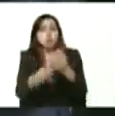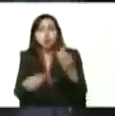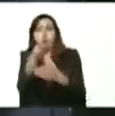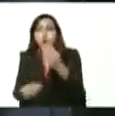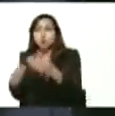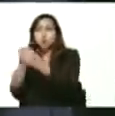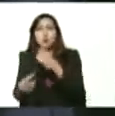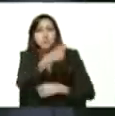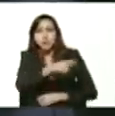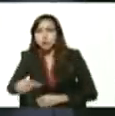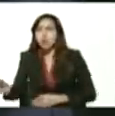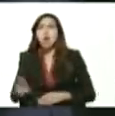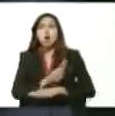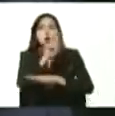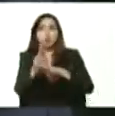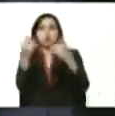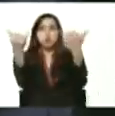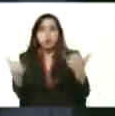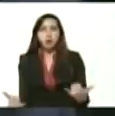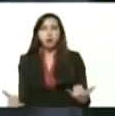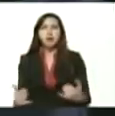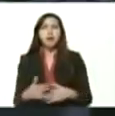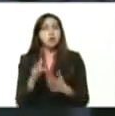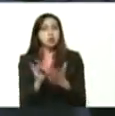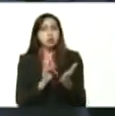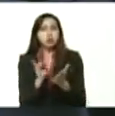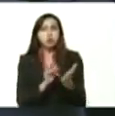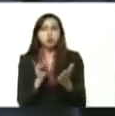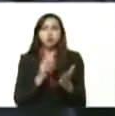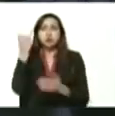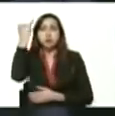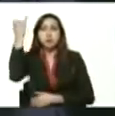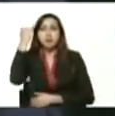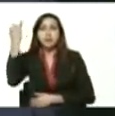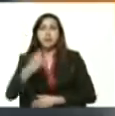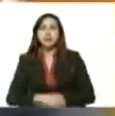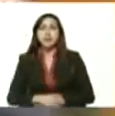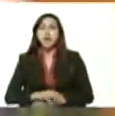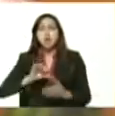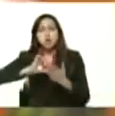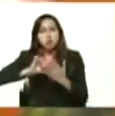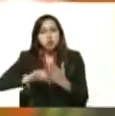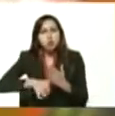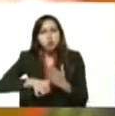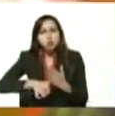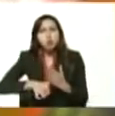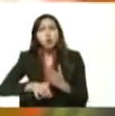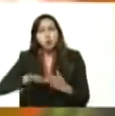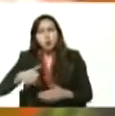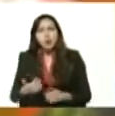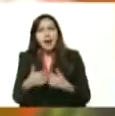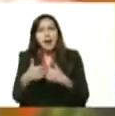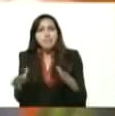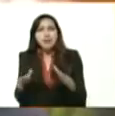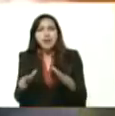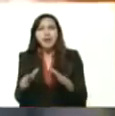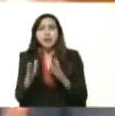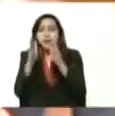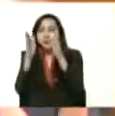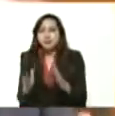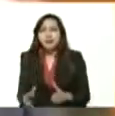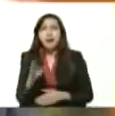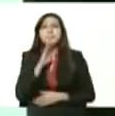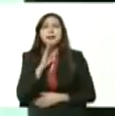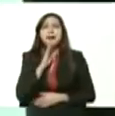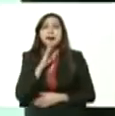150 mil personas que con su teléfono y a través de su impresión o su huella digital pueden ingresar a BDB Digital y